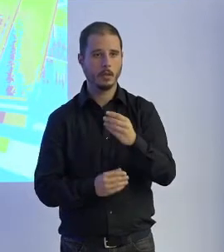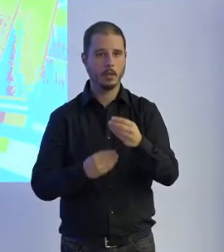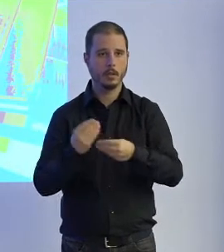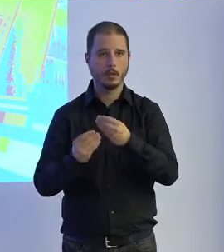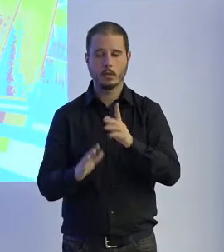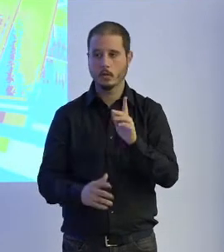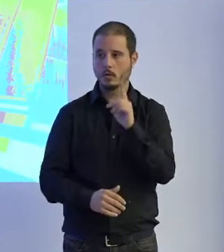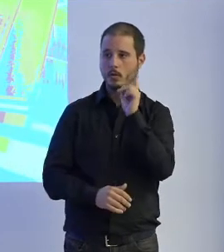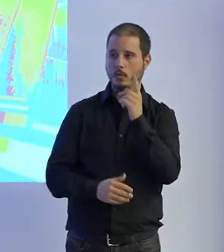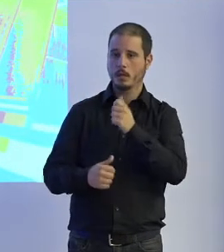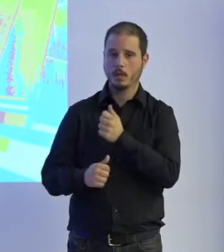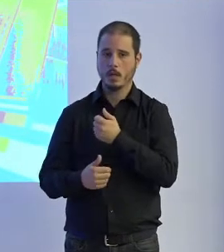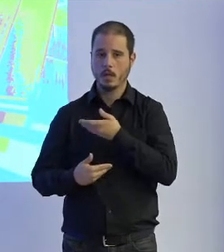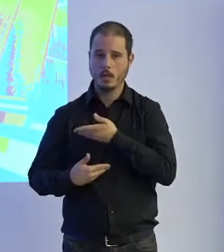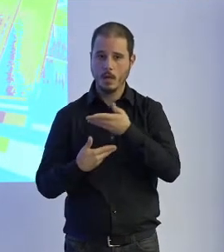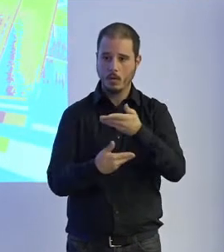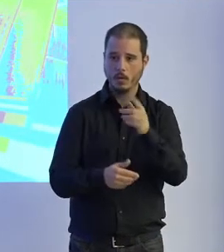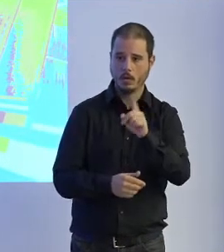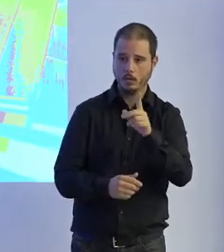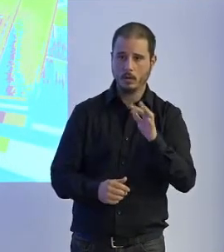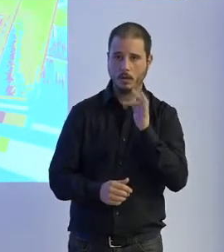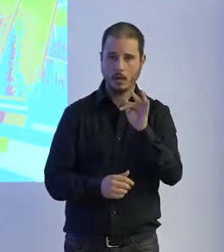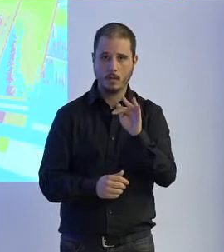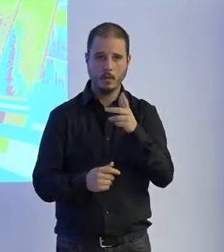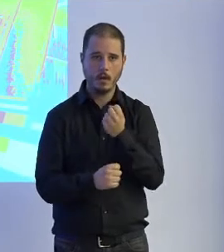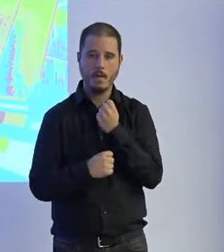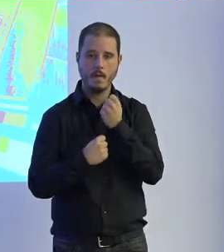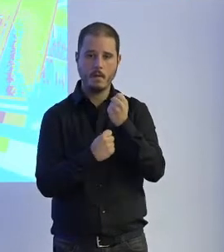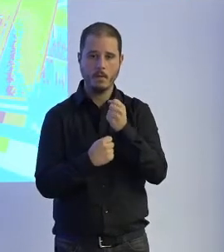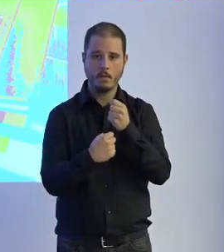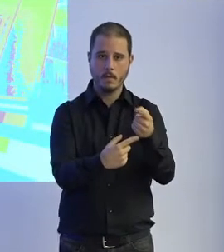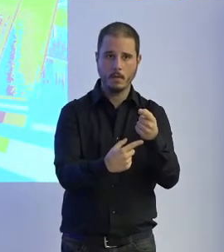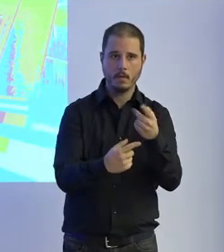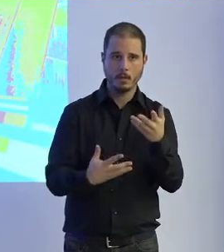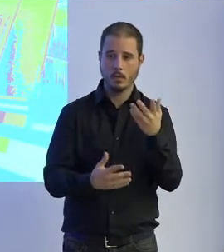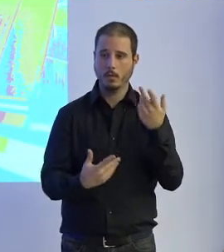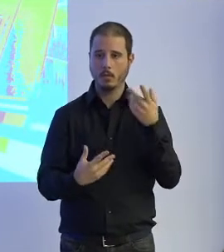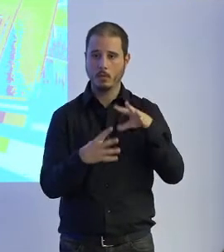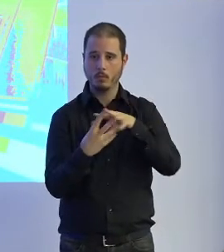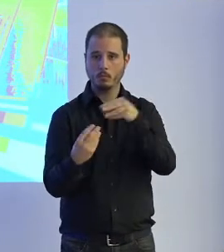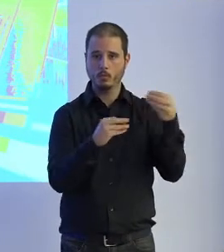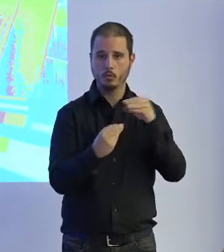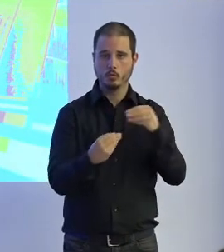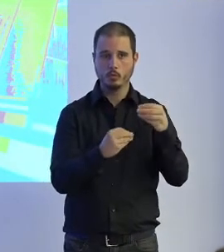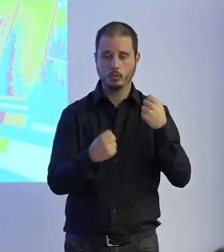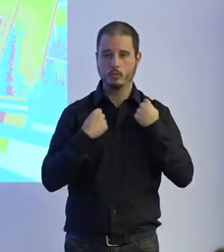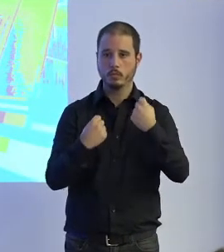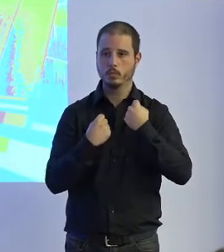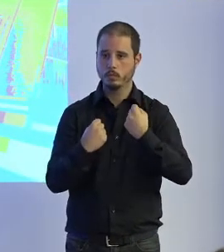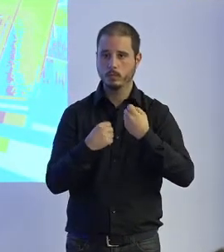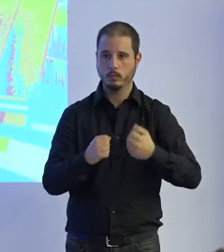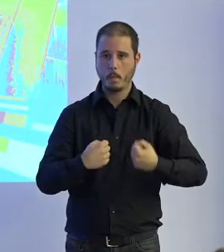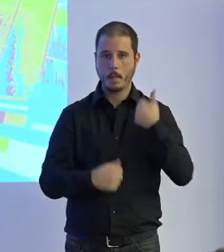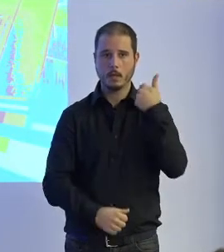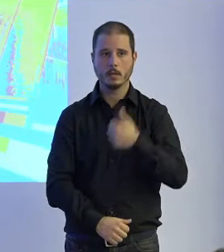o sea no solamente puede ayudar el robot puede ponerle una fuerza entonces también podemos tonificar el músculo entonces podemos hacer esas dos bueno entonces todo